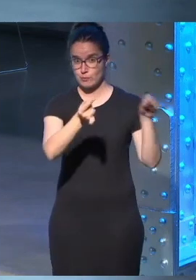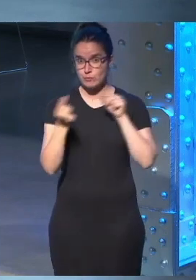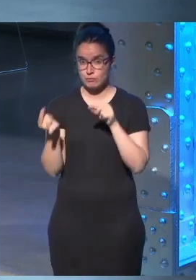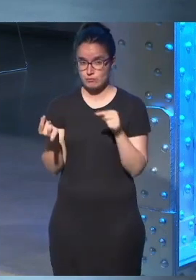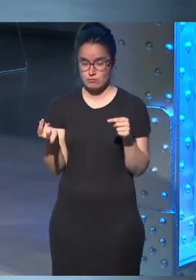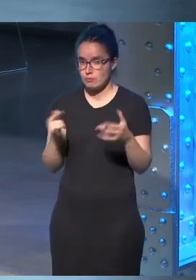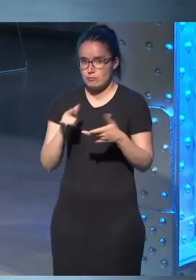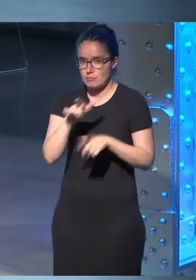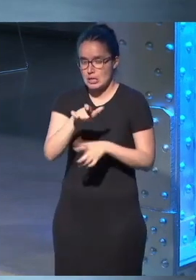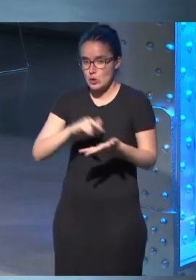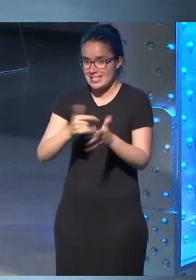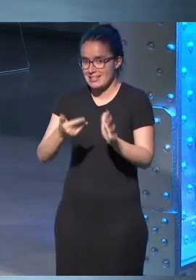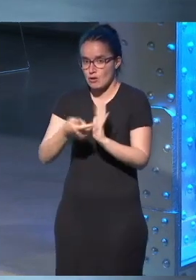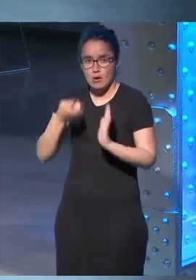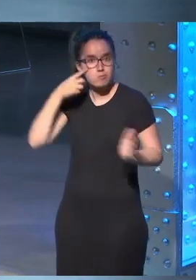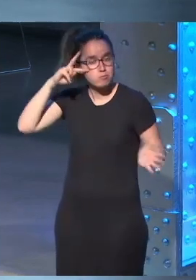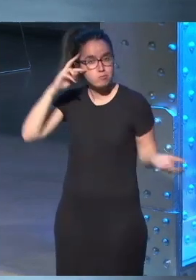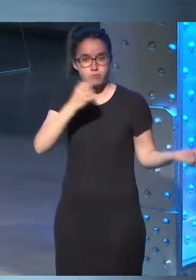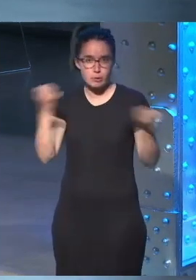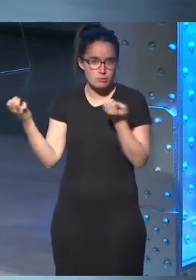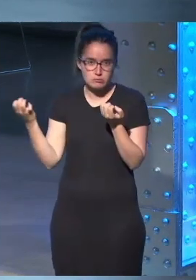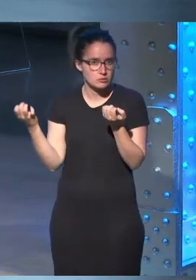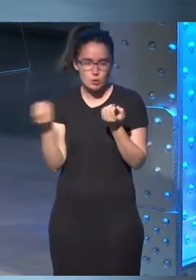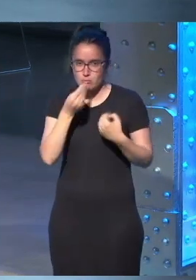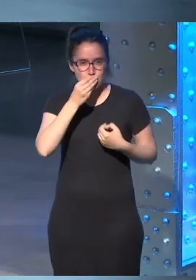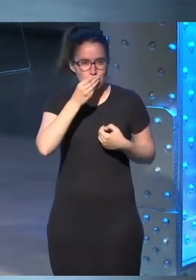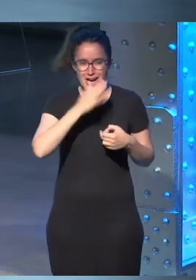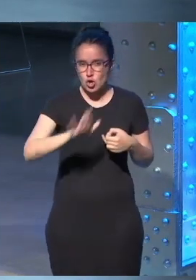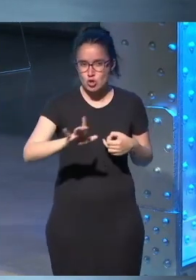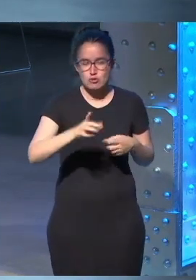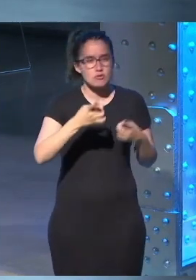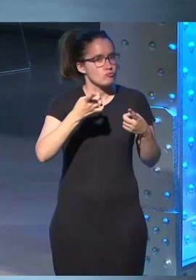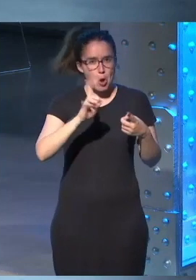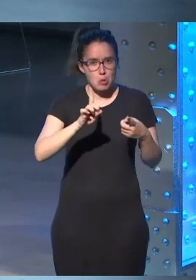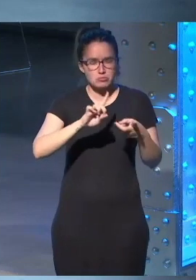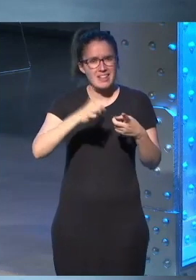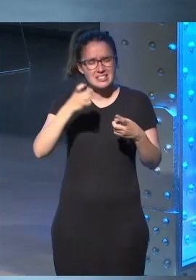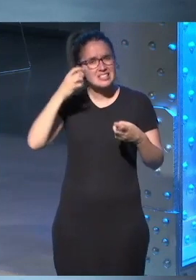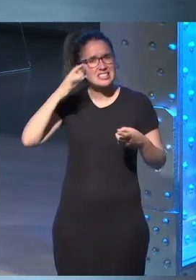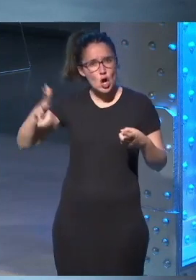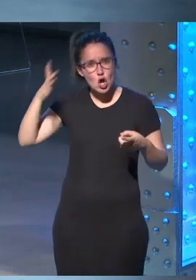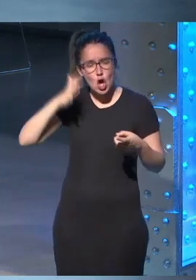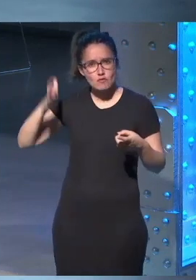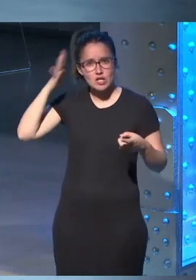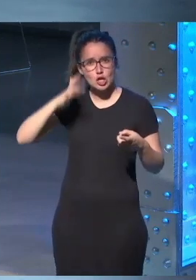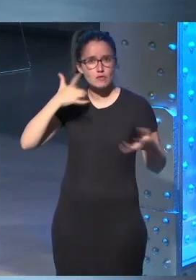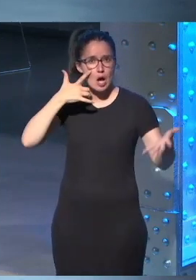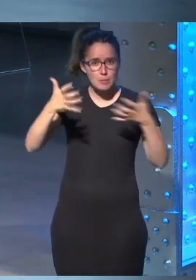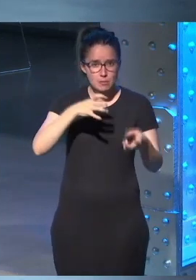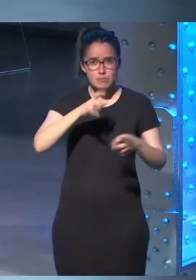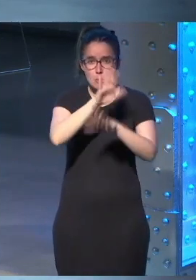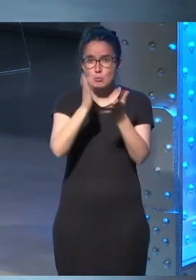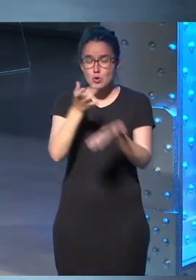los tecnólogos están lo mejor equipados para tener, que requiere de filósofos, que requiere de artista, del mundo